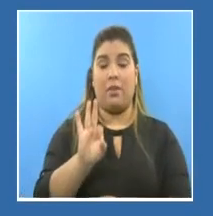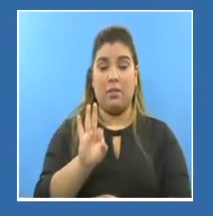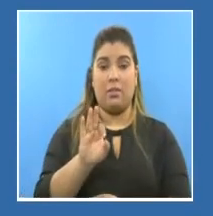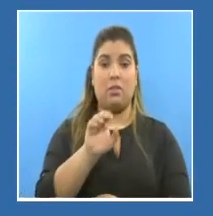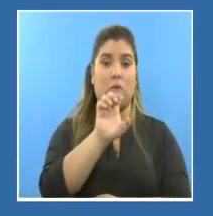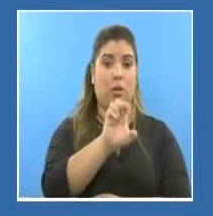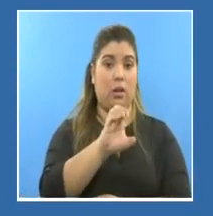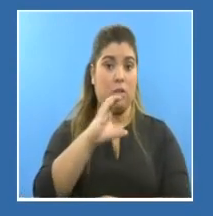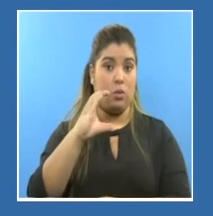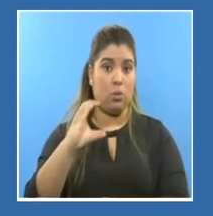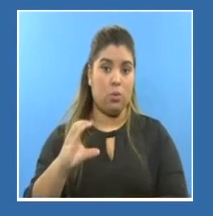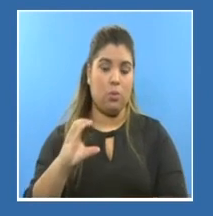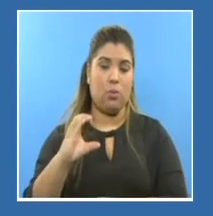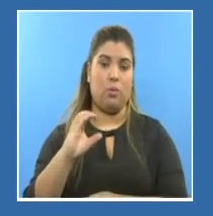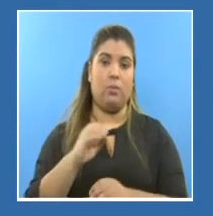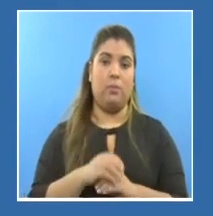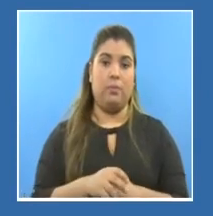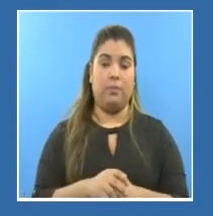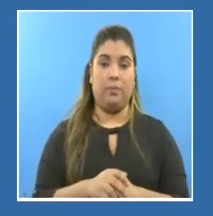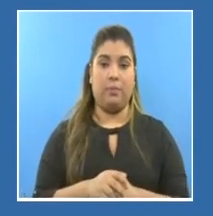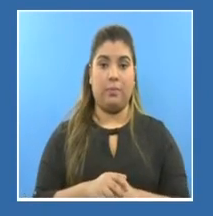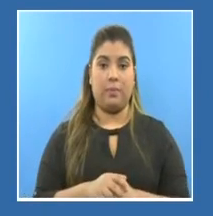Ernesto Córdoba Campos,